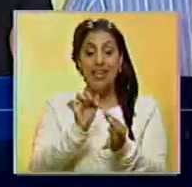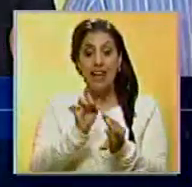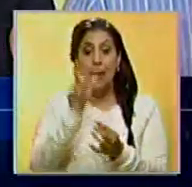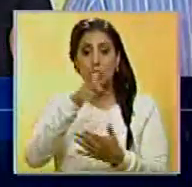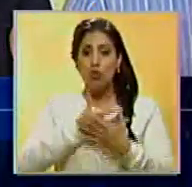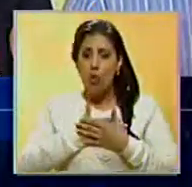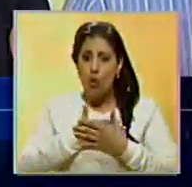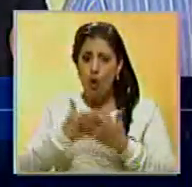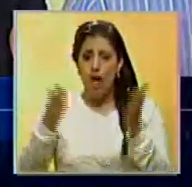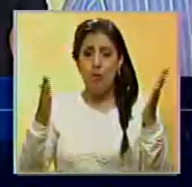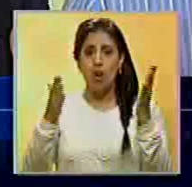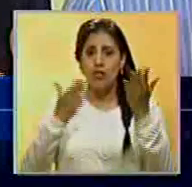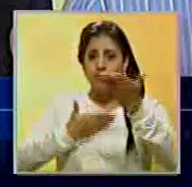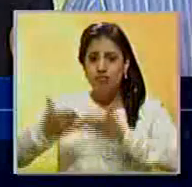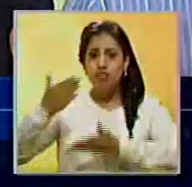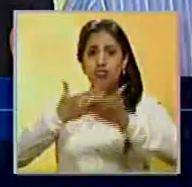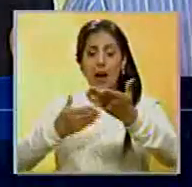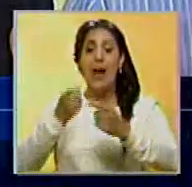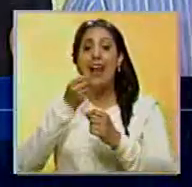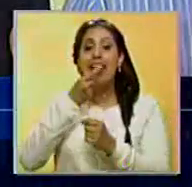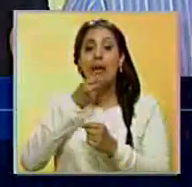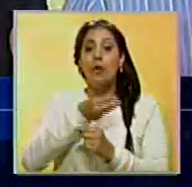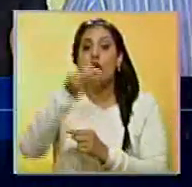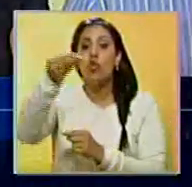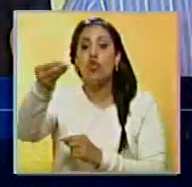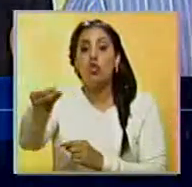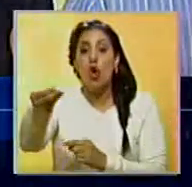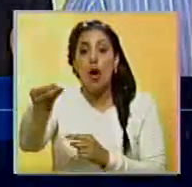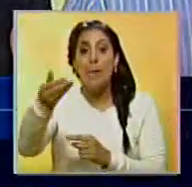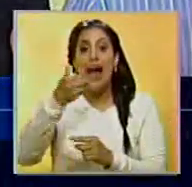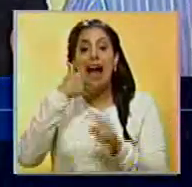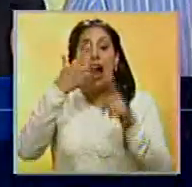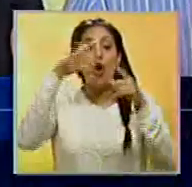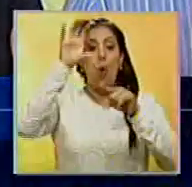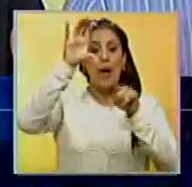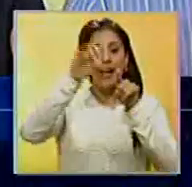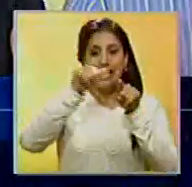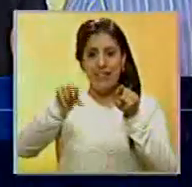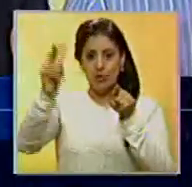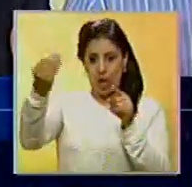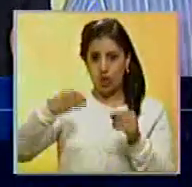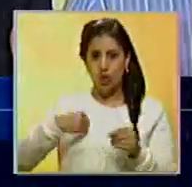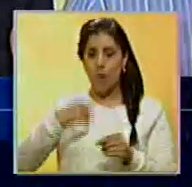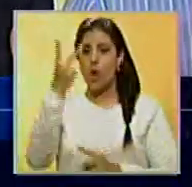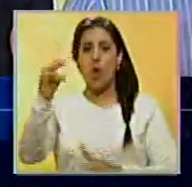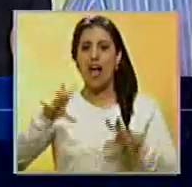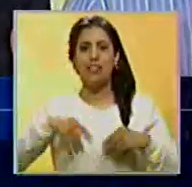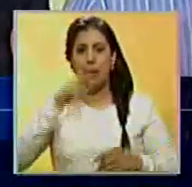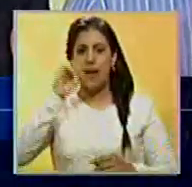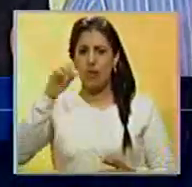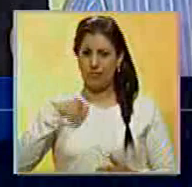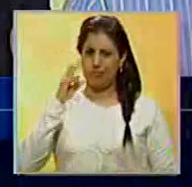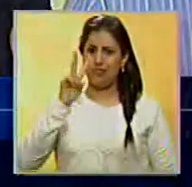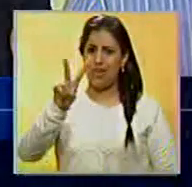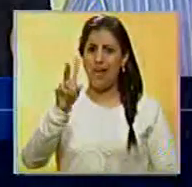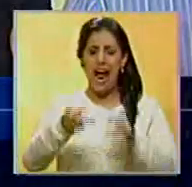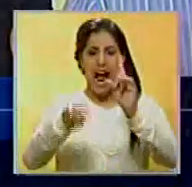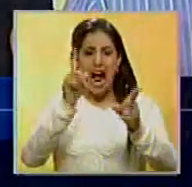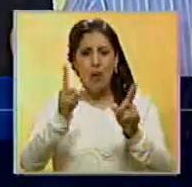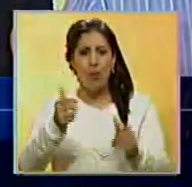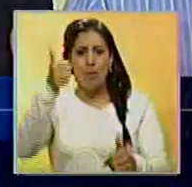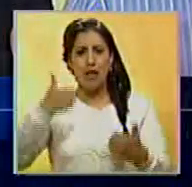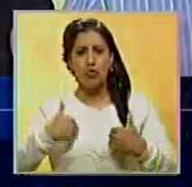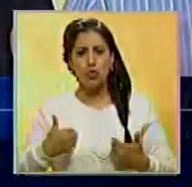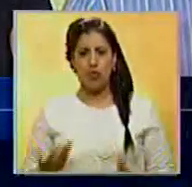colaboradores, entre uno y otro, envíen medicamentos de una área a otra área, porque diera la impresión de que en algunas está más